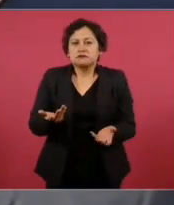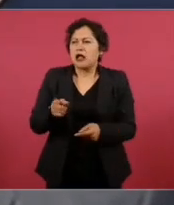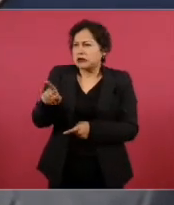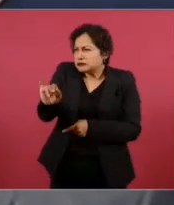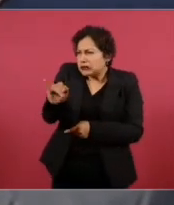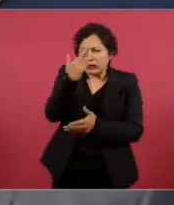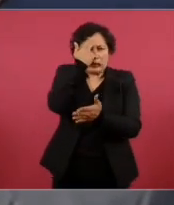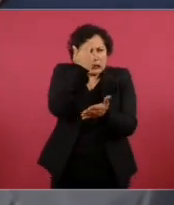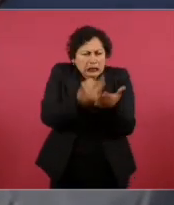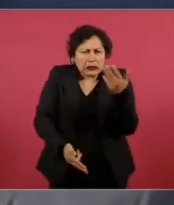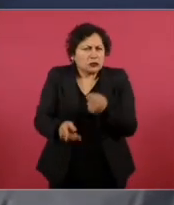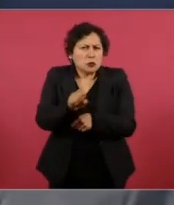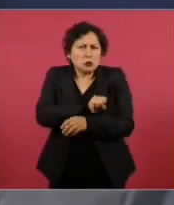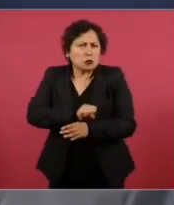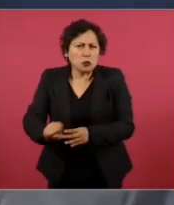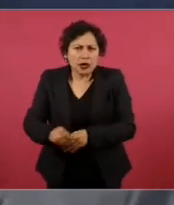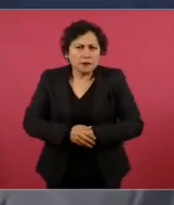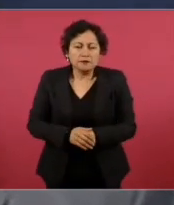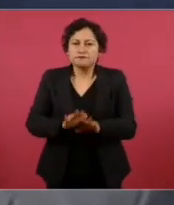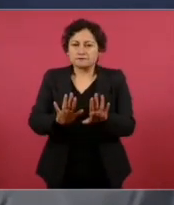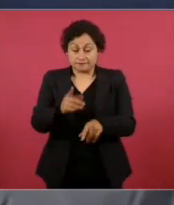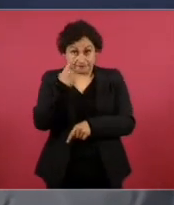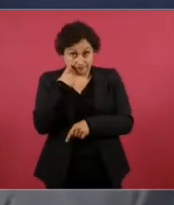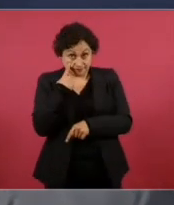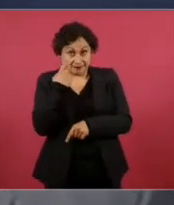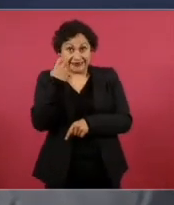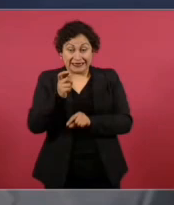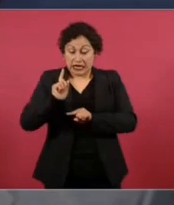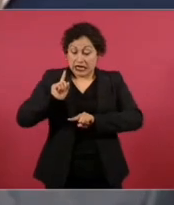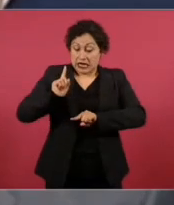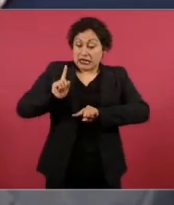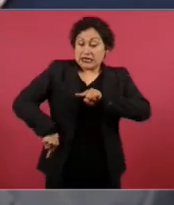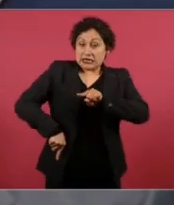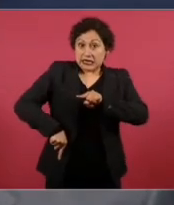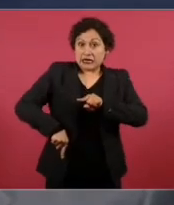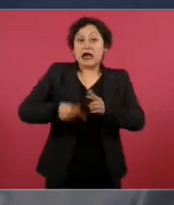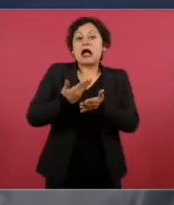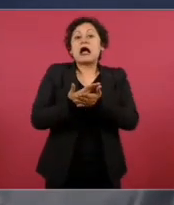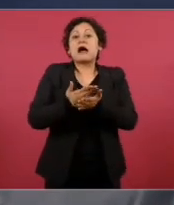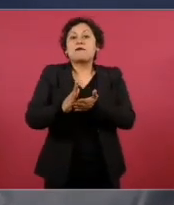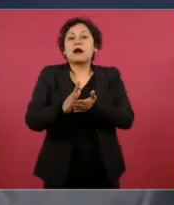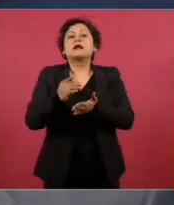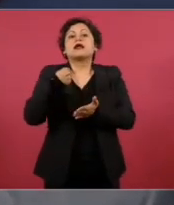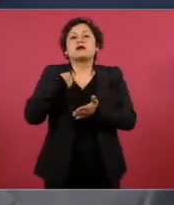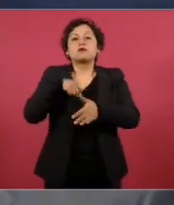Es destitución, inhabilitación, que es en el fondo lo que quieren, y cárcel.